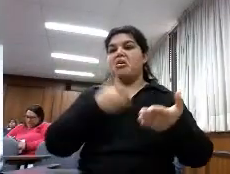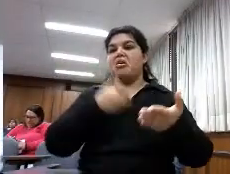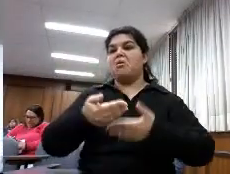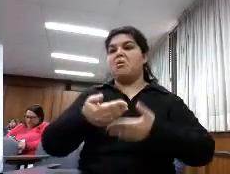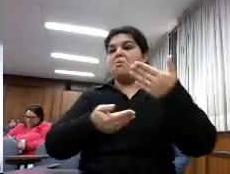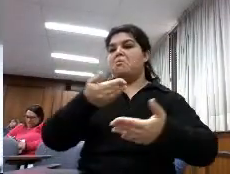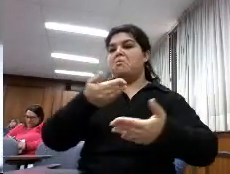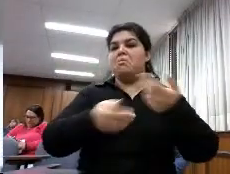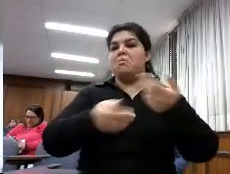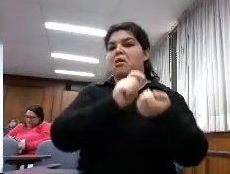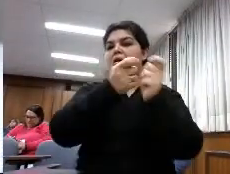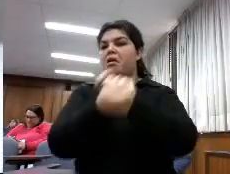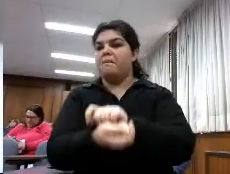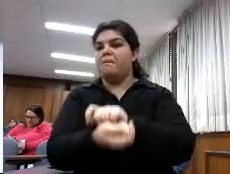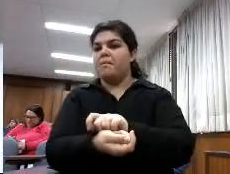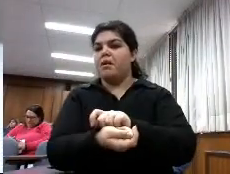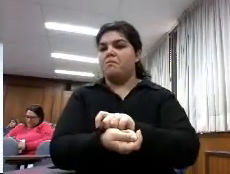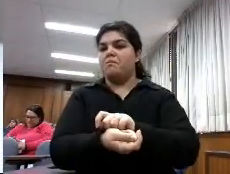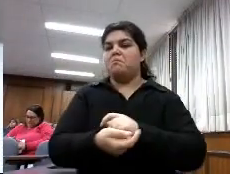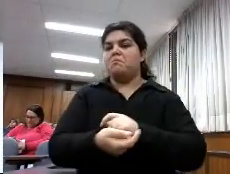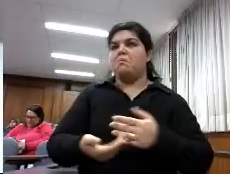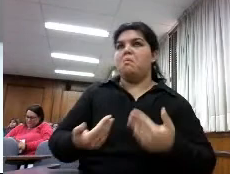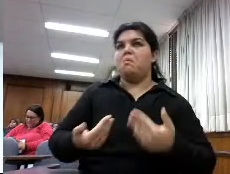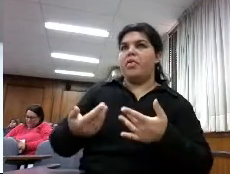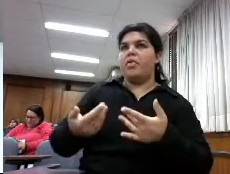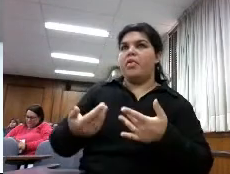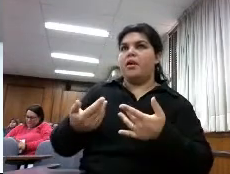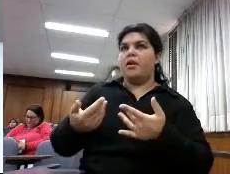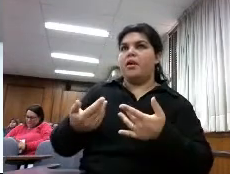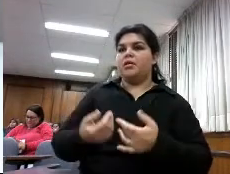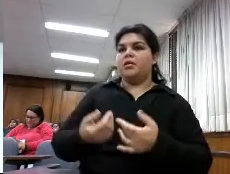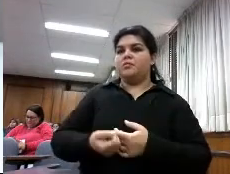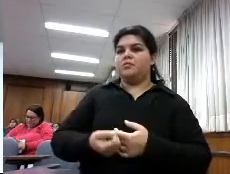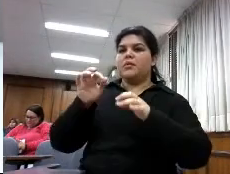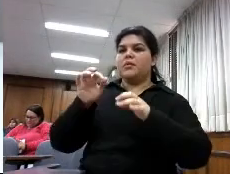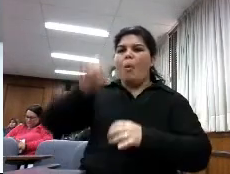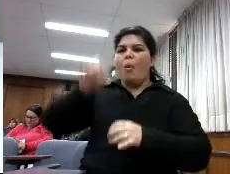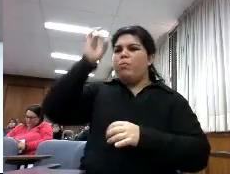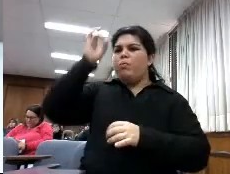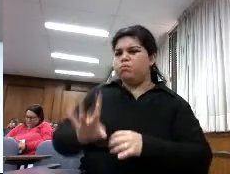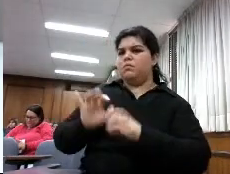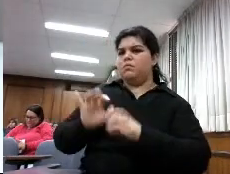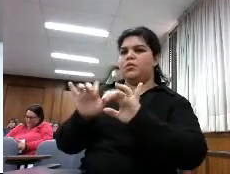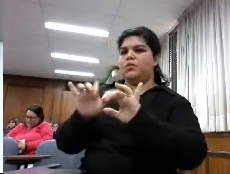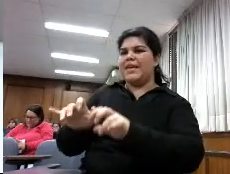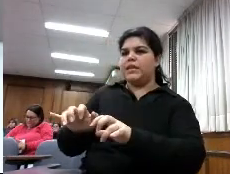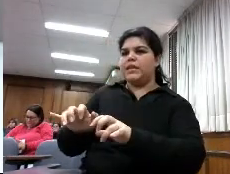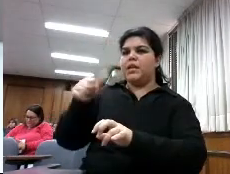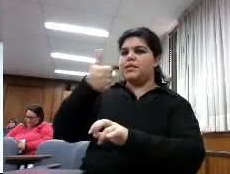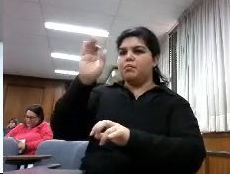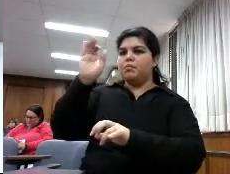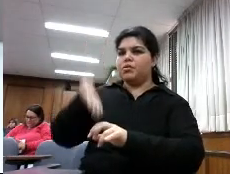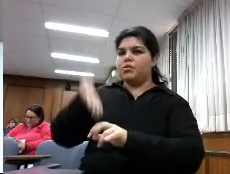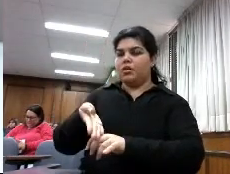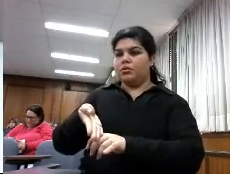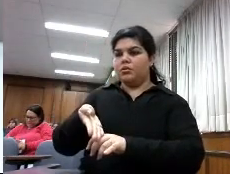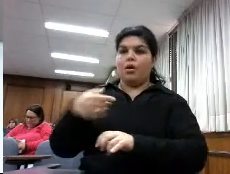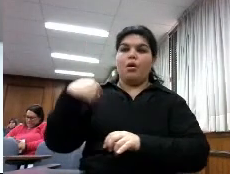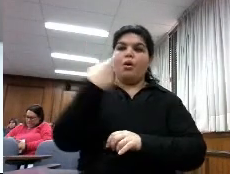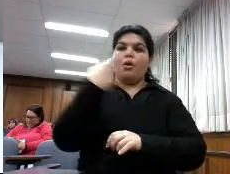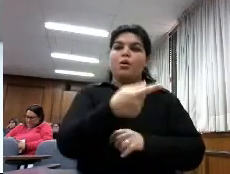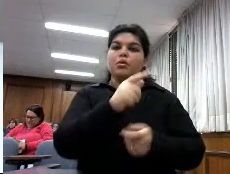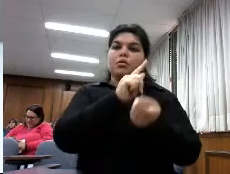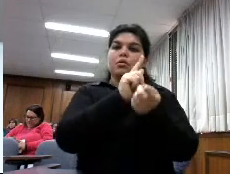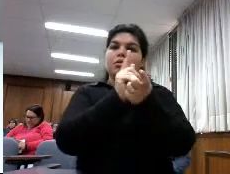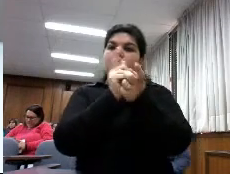lectores puramente digitales solo son un 6% la mayoría de las encuestas pero los lectores de transición son la